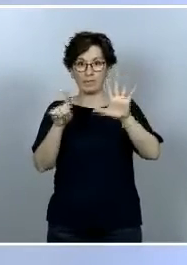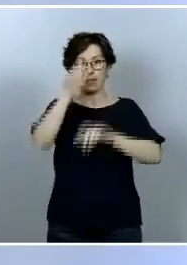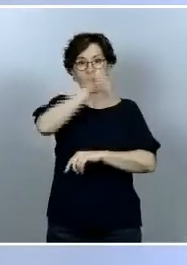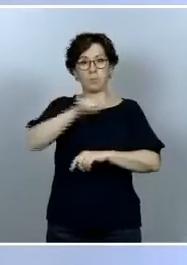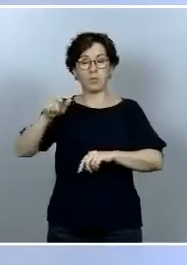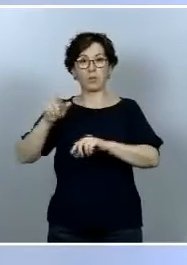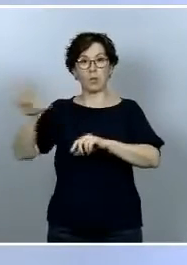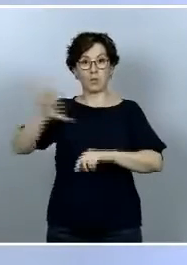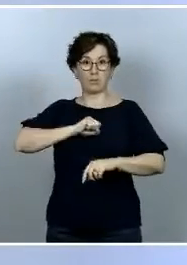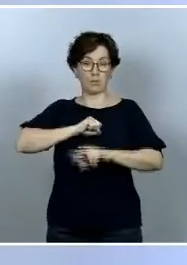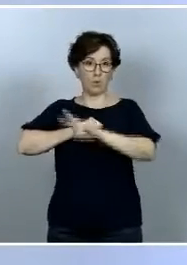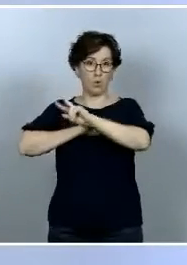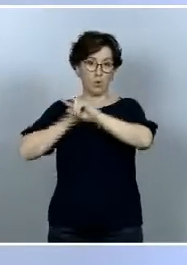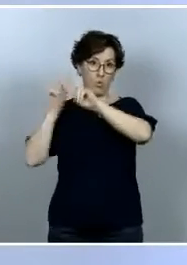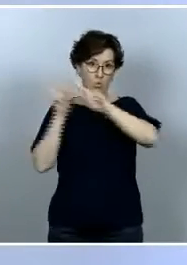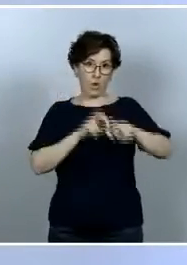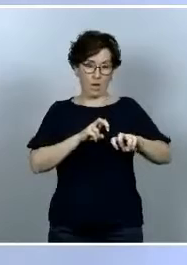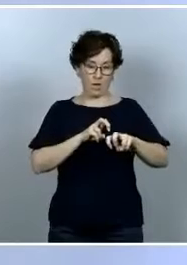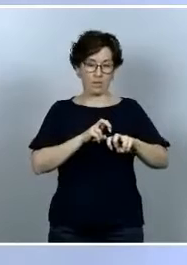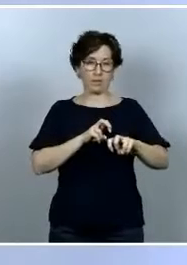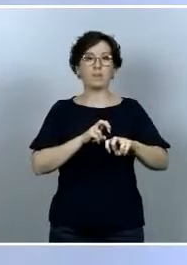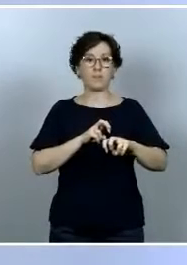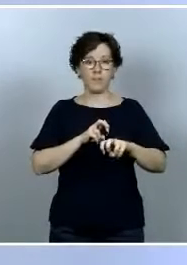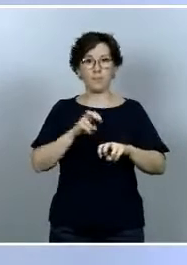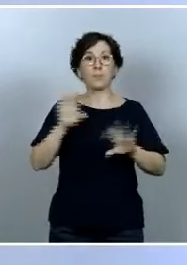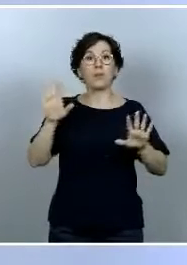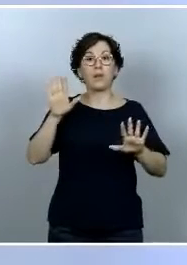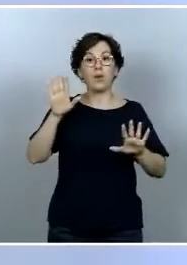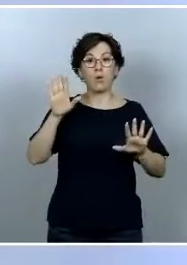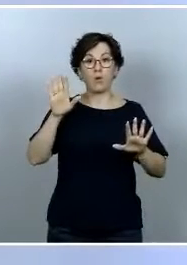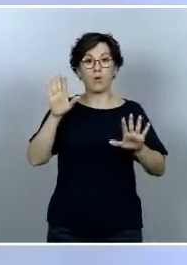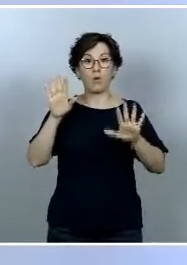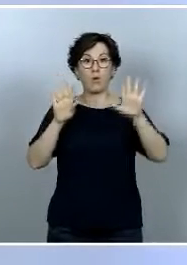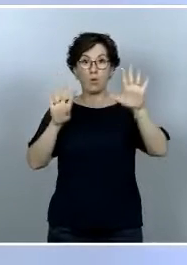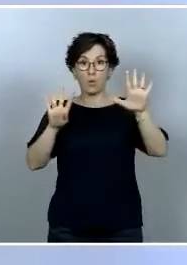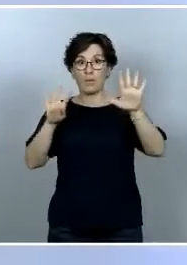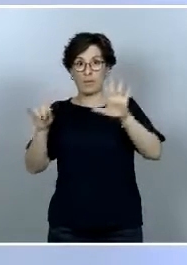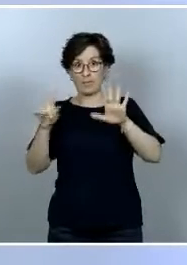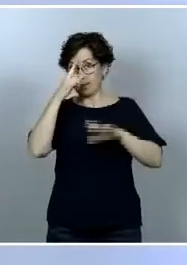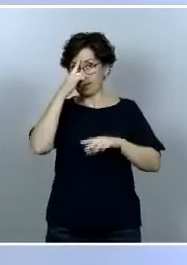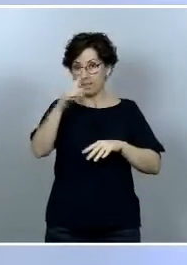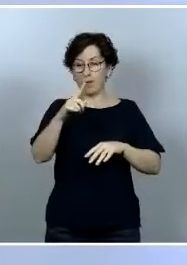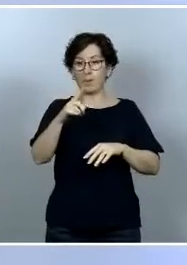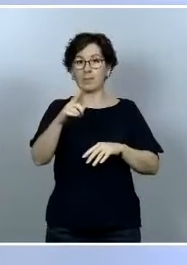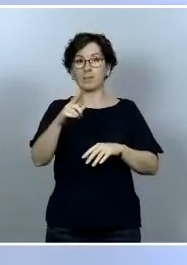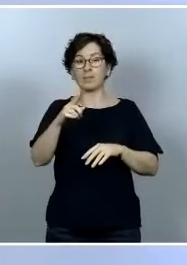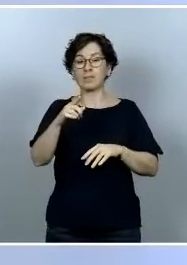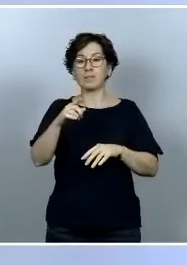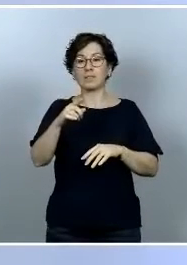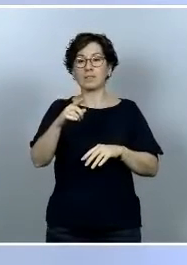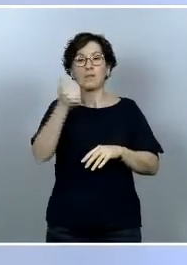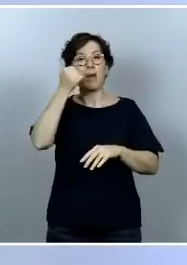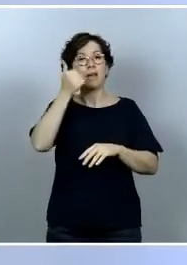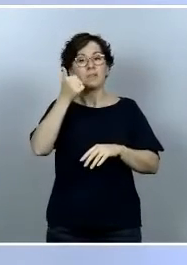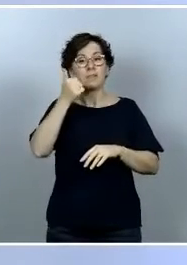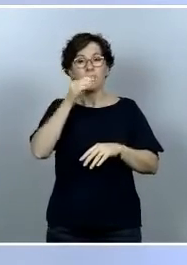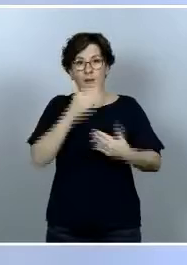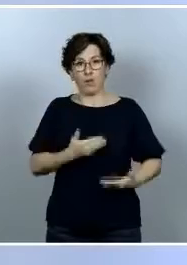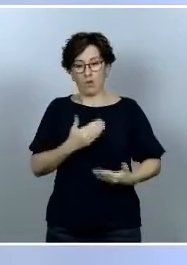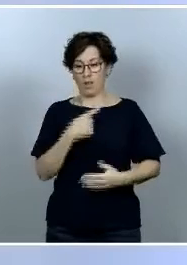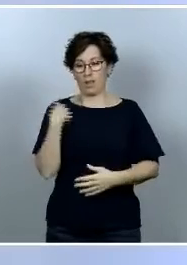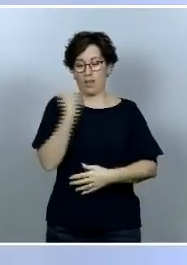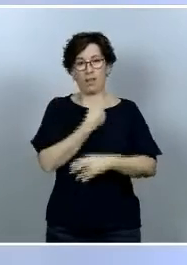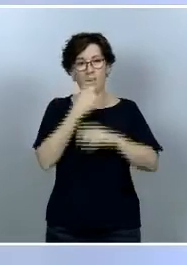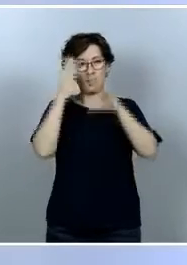contagiadas por COVID-19, pero como saben ustedes, las dos magnitudes en las que más focalizamos la atención